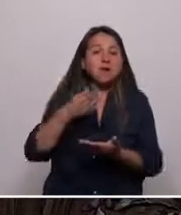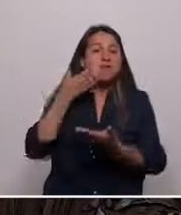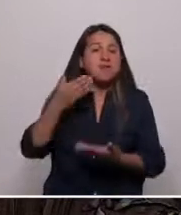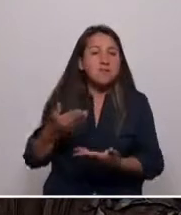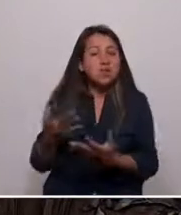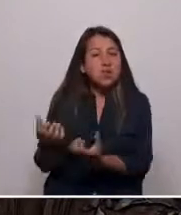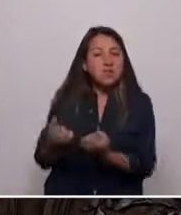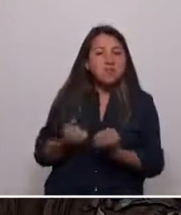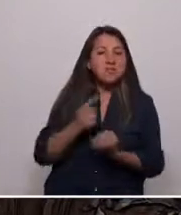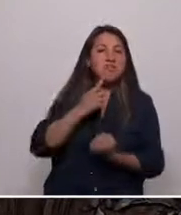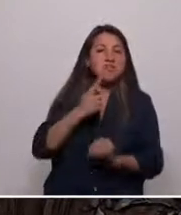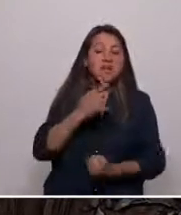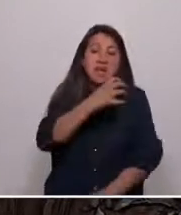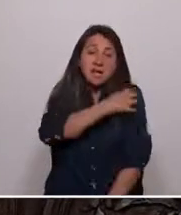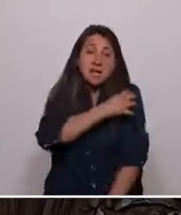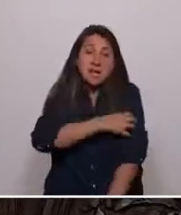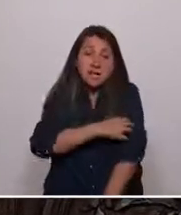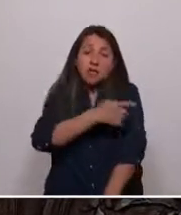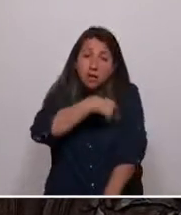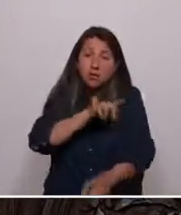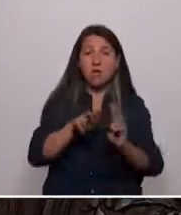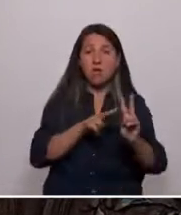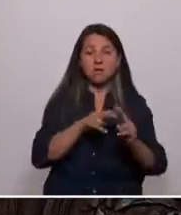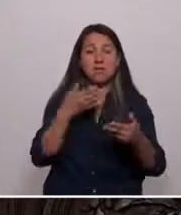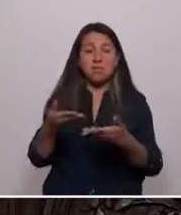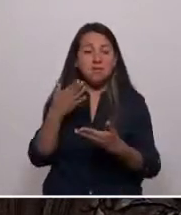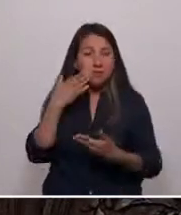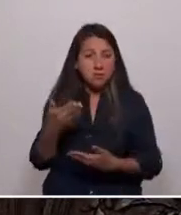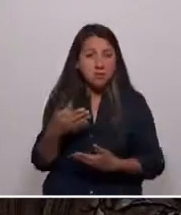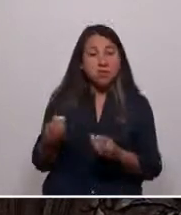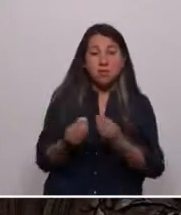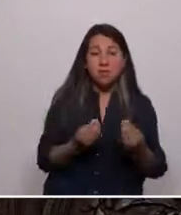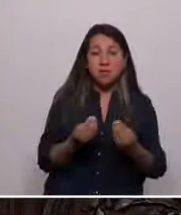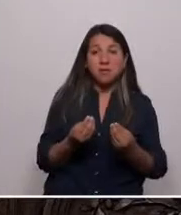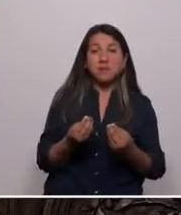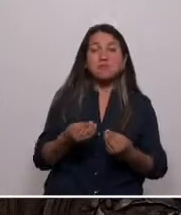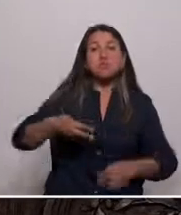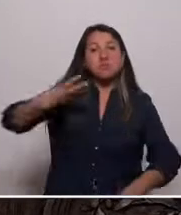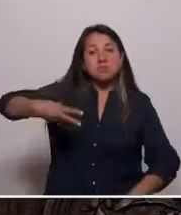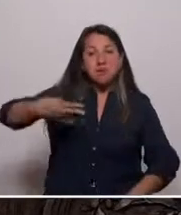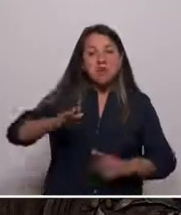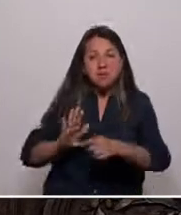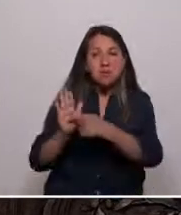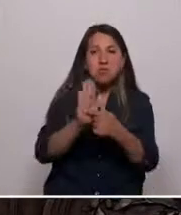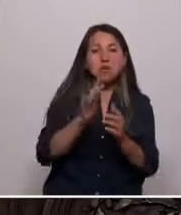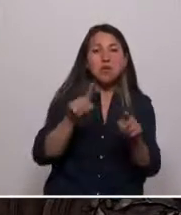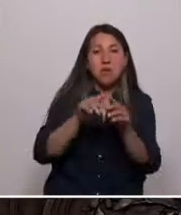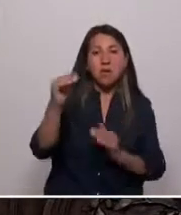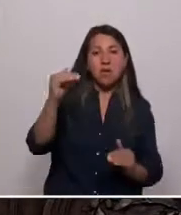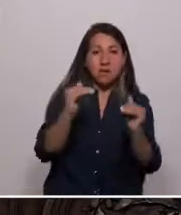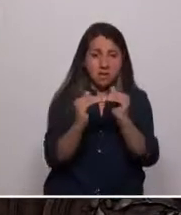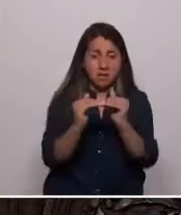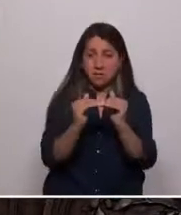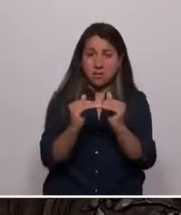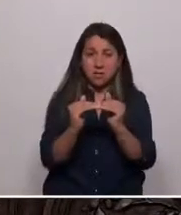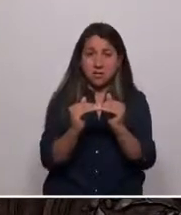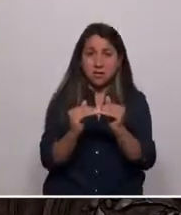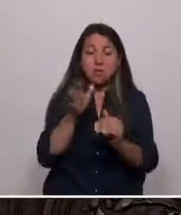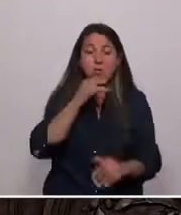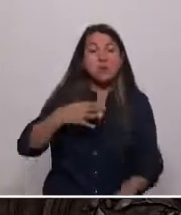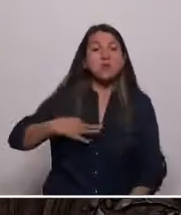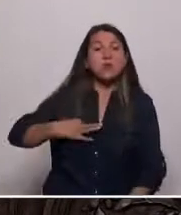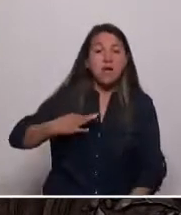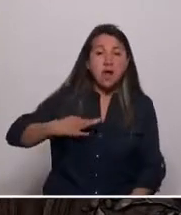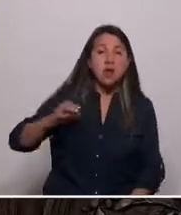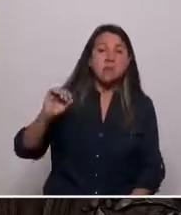recibidos por las regiones que los generan. Un país donde los presupuestos municipales den muestra de equidad y no existan ciudadanos de primera,